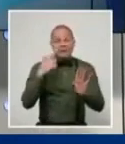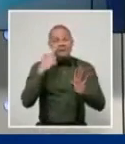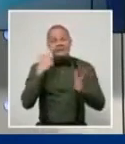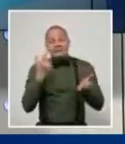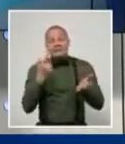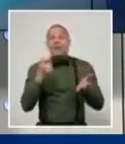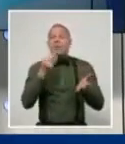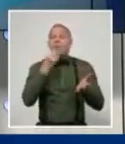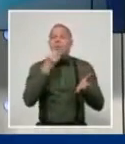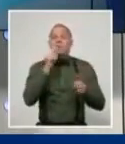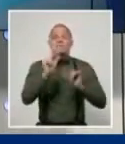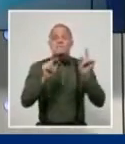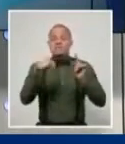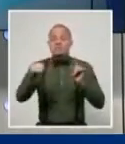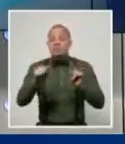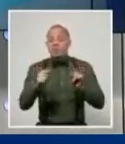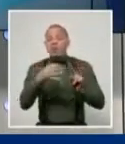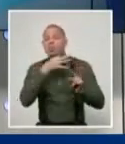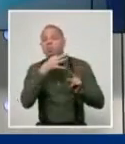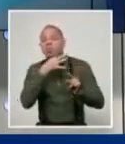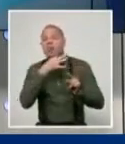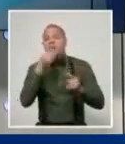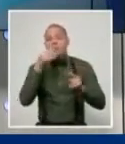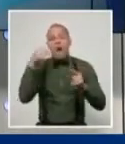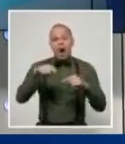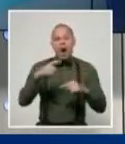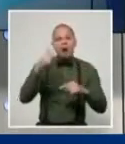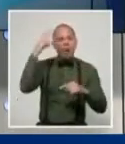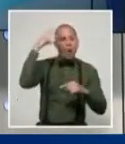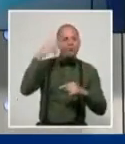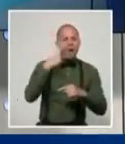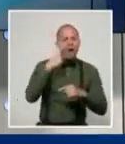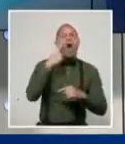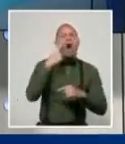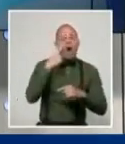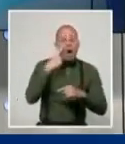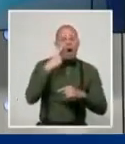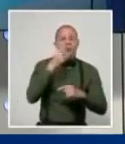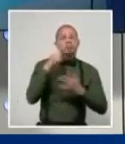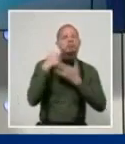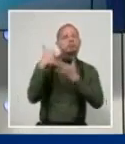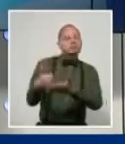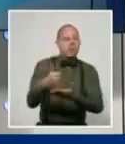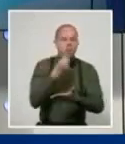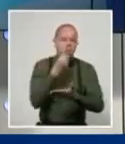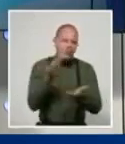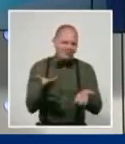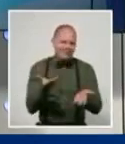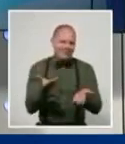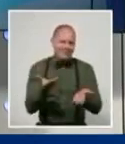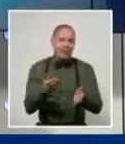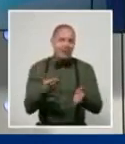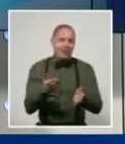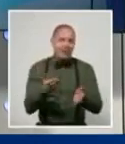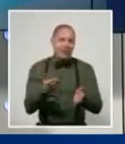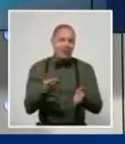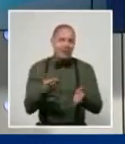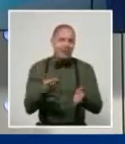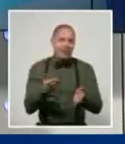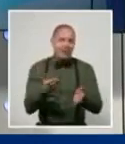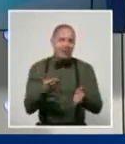Ah, sí. La sociedad cubana renunció al igualitarismo en los debates públicos que emprendió desde el 2010. ¡Para!